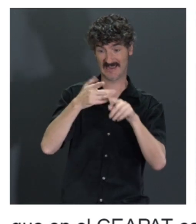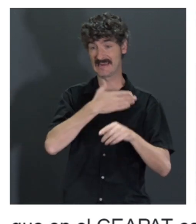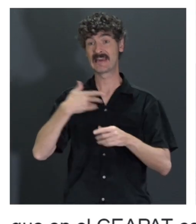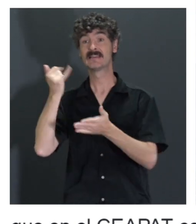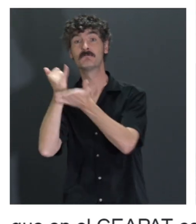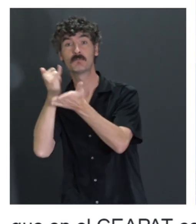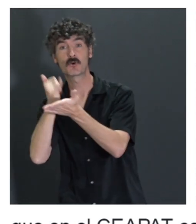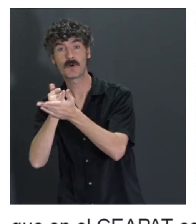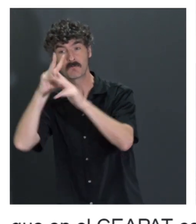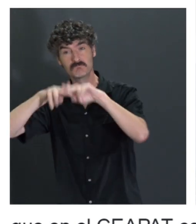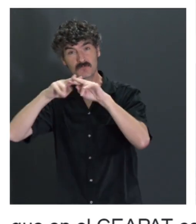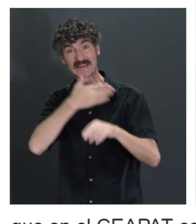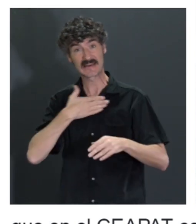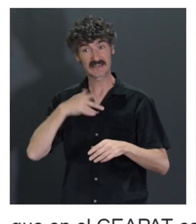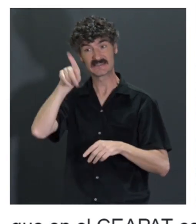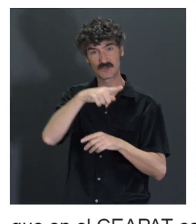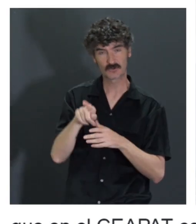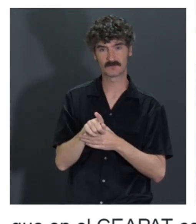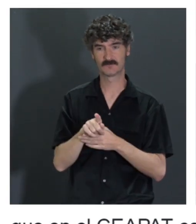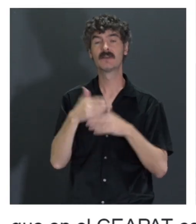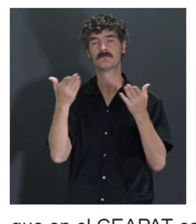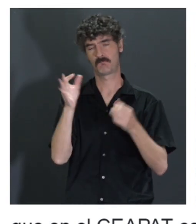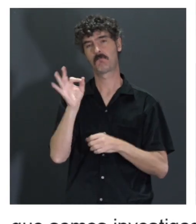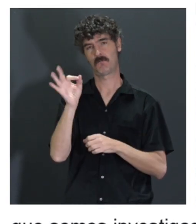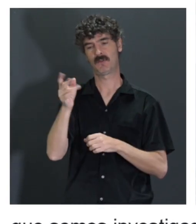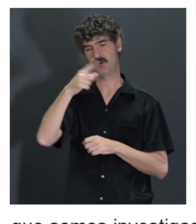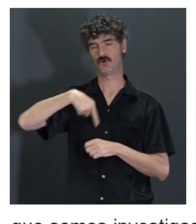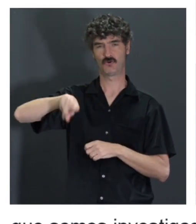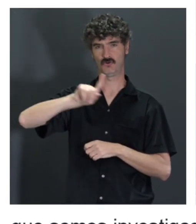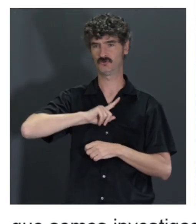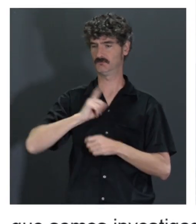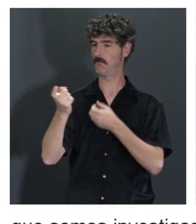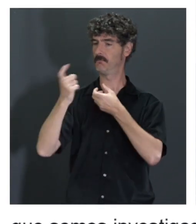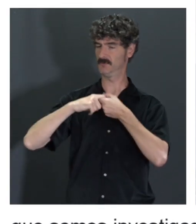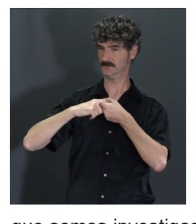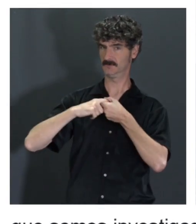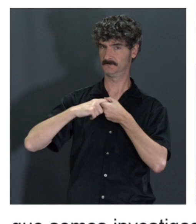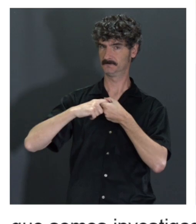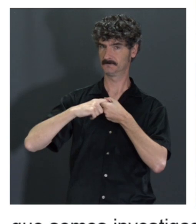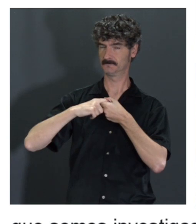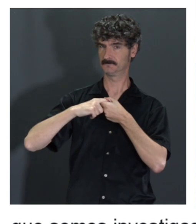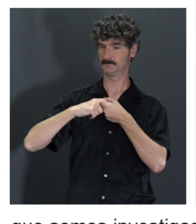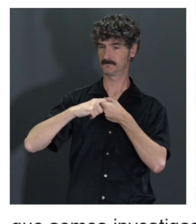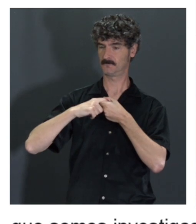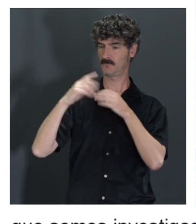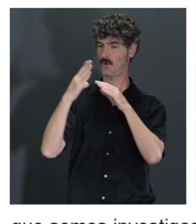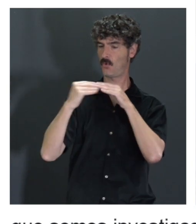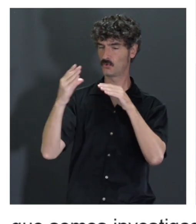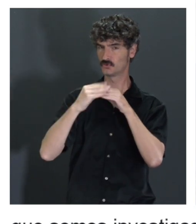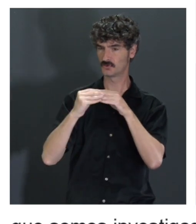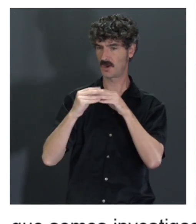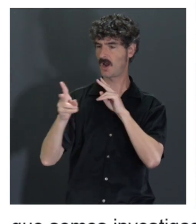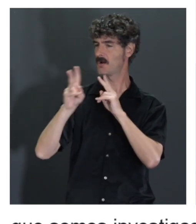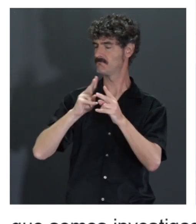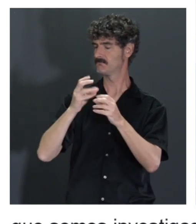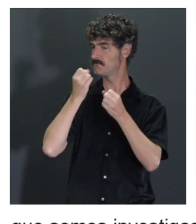probarlo, testarlo, lo que sea, ¿no? Y entonces, es verdad, pues que ahí hemos tenido, Rosa, siempre con los usuarios finales, muy buena respuesta